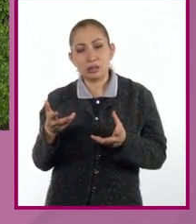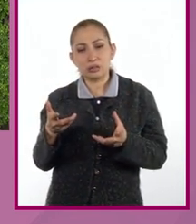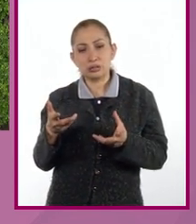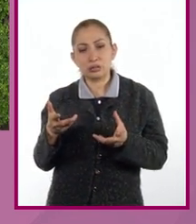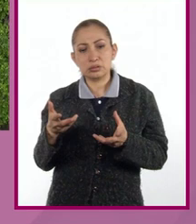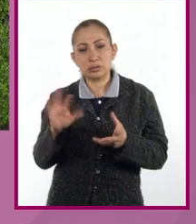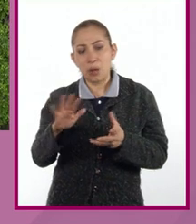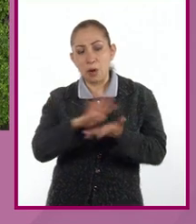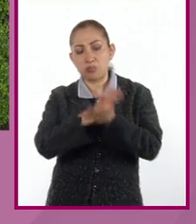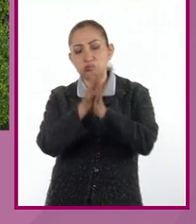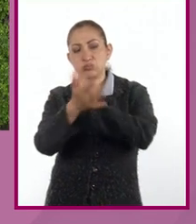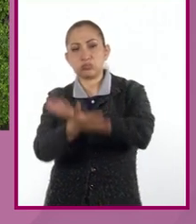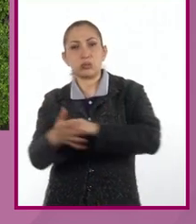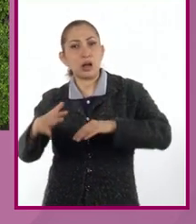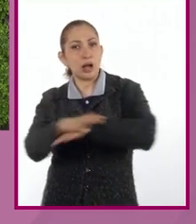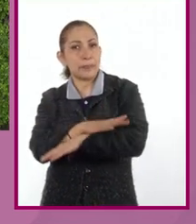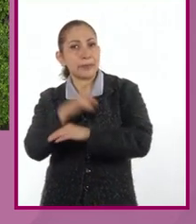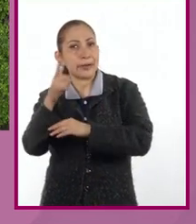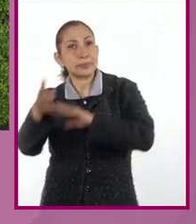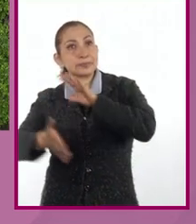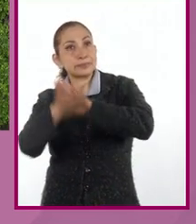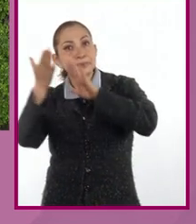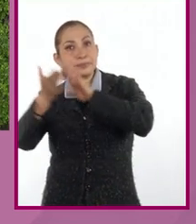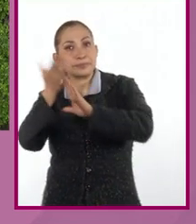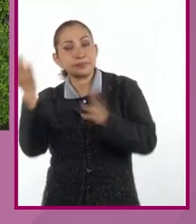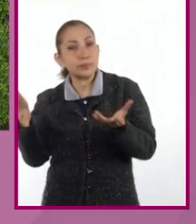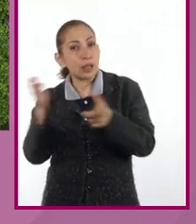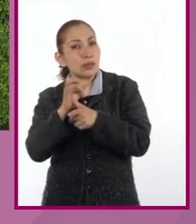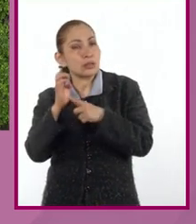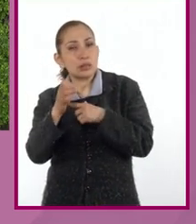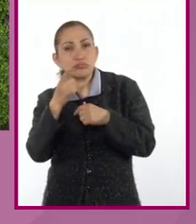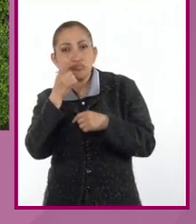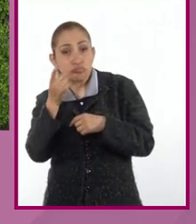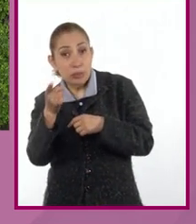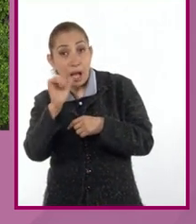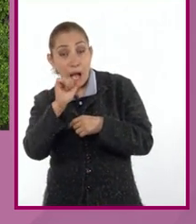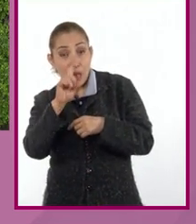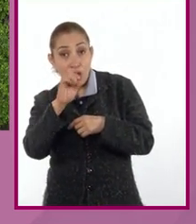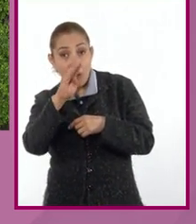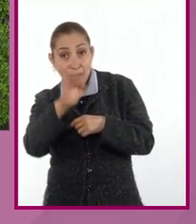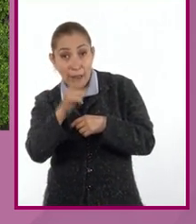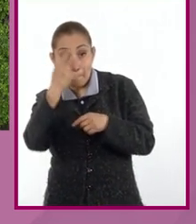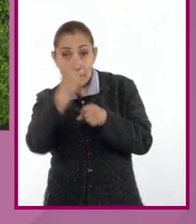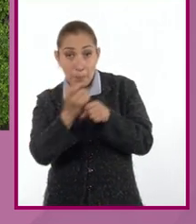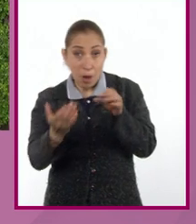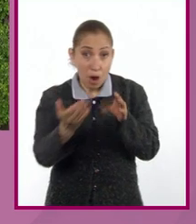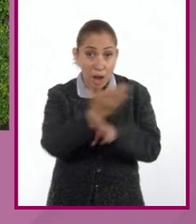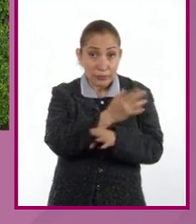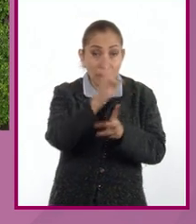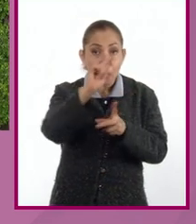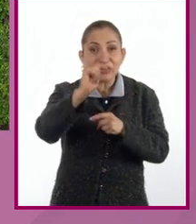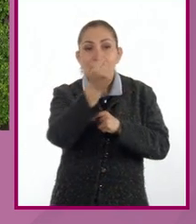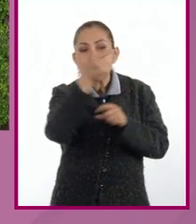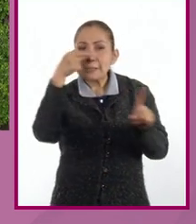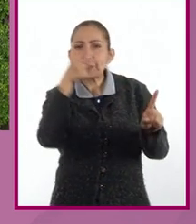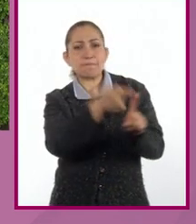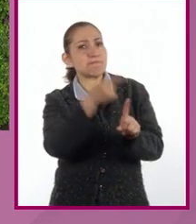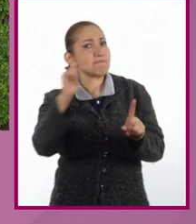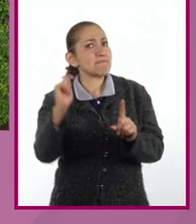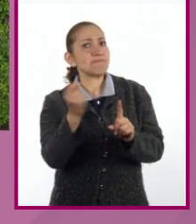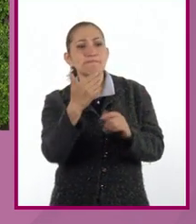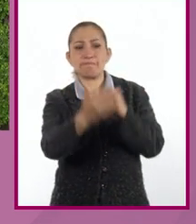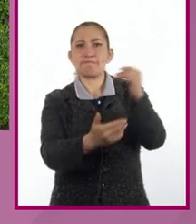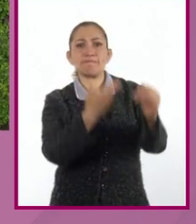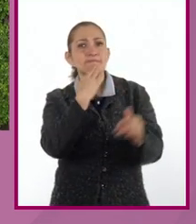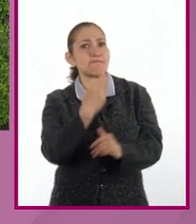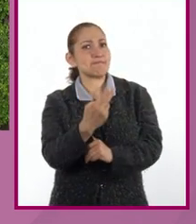evolucione en cuanto a la construcción. Entonces, podríamos decir que el adobe fue en un inicio la técnica y la tecnología